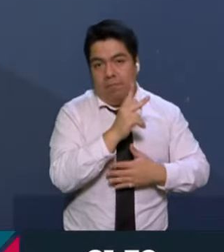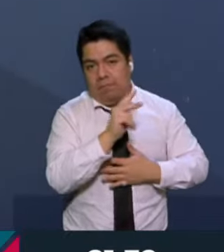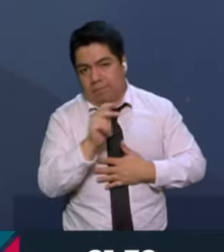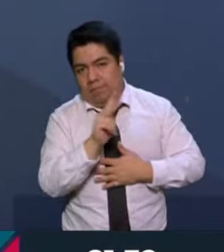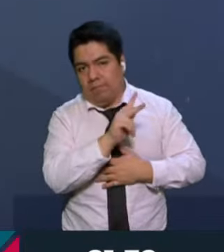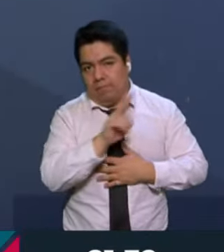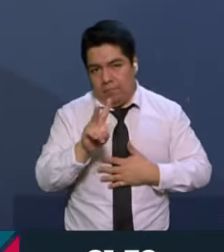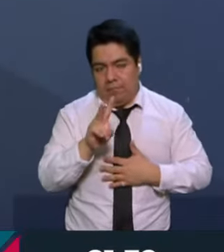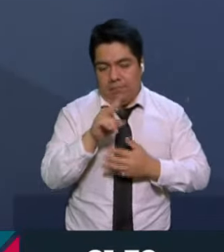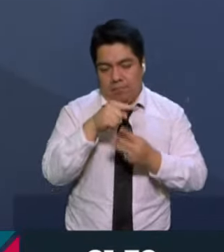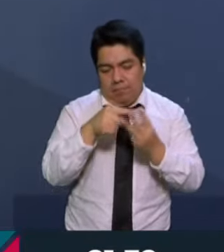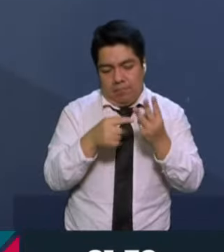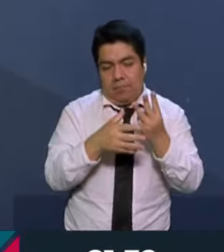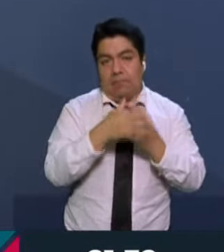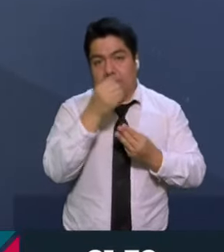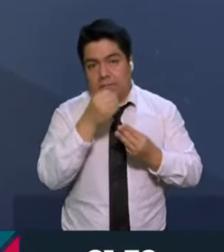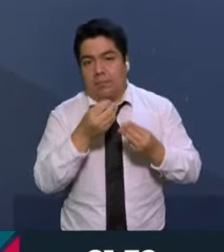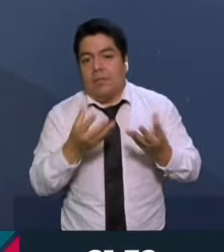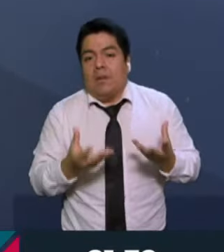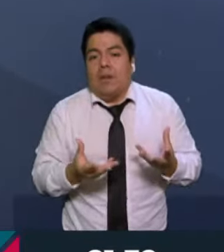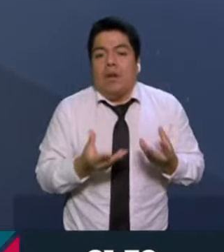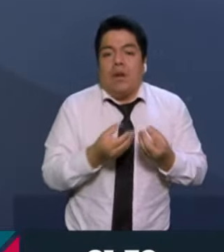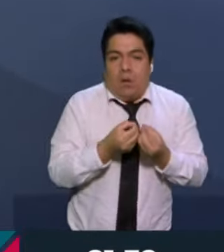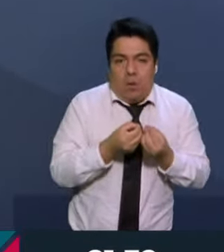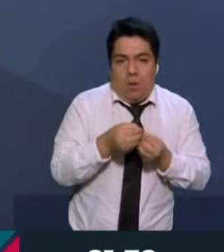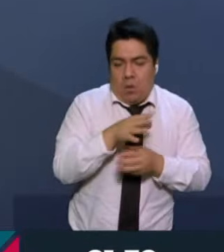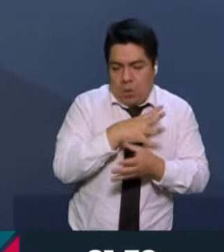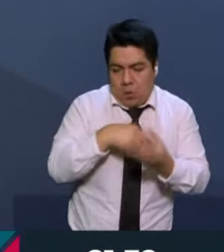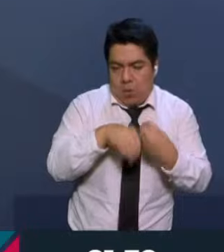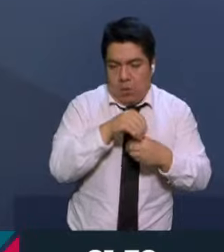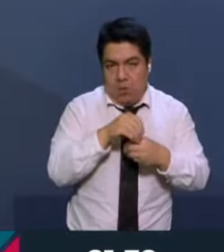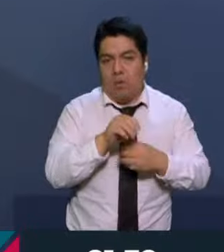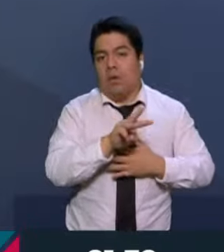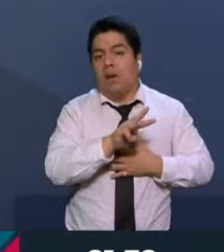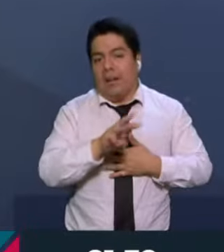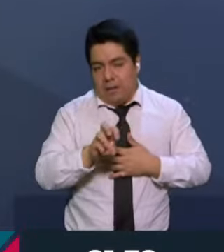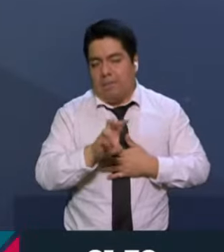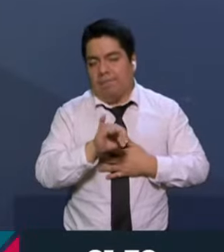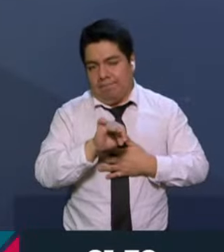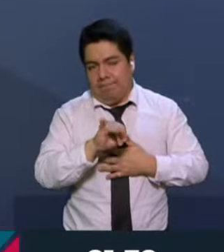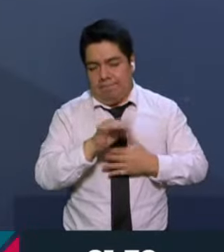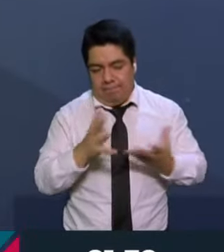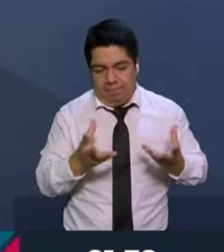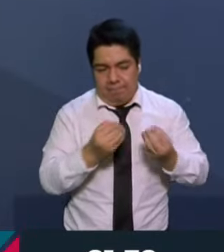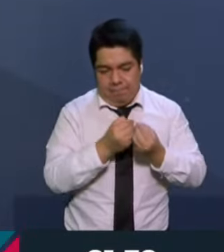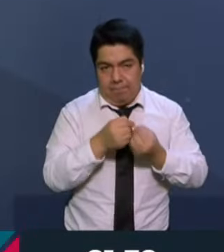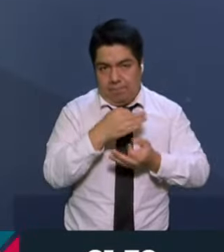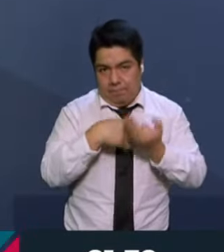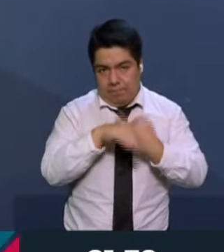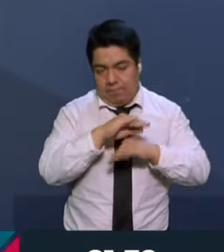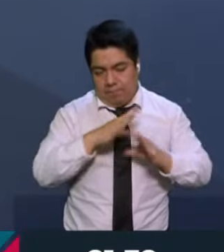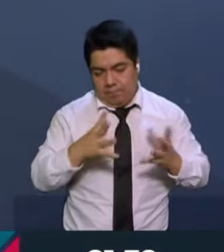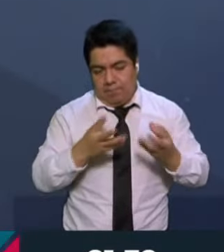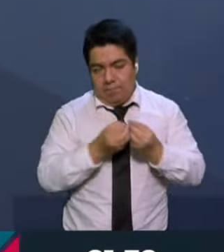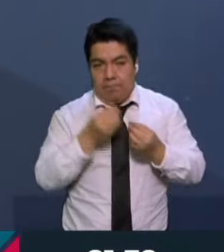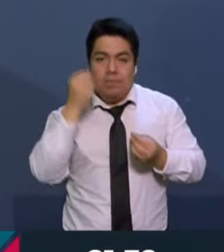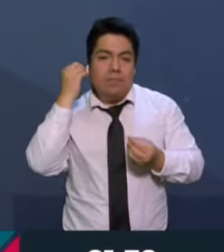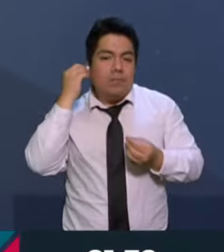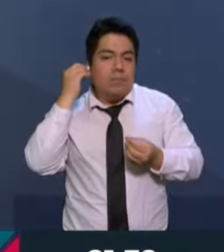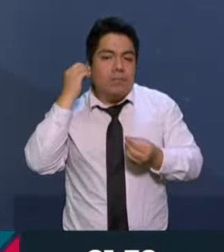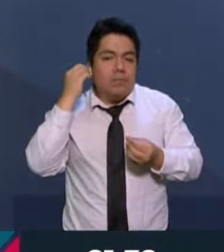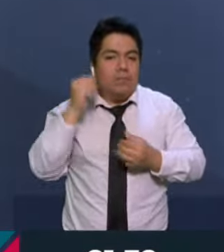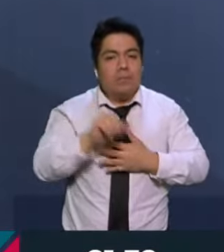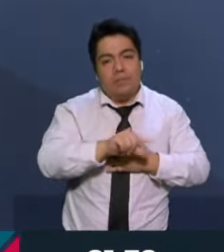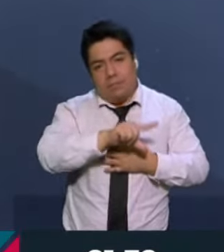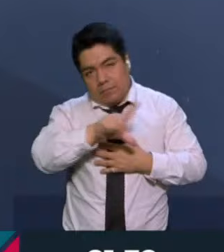una coalición parcial. Nos fuimos juntos en los 300 distritos electorales del país. Y luego tenemos